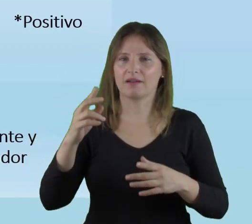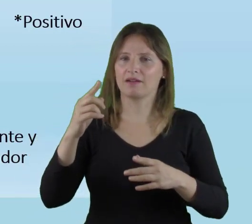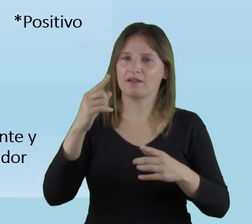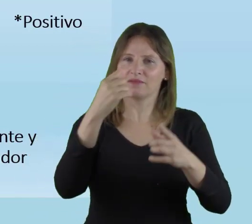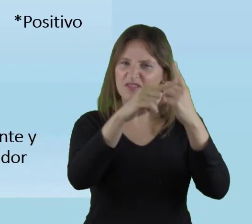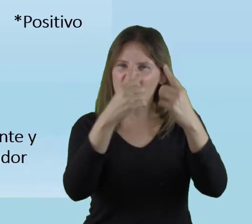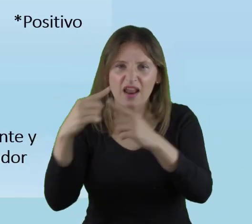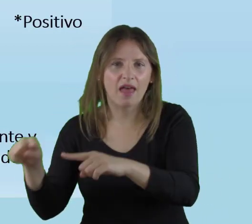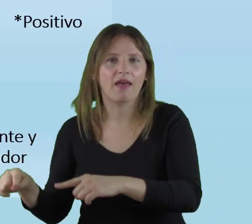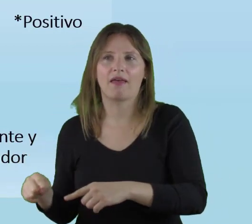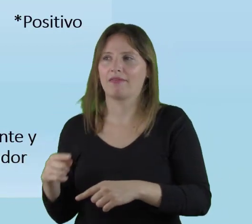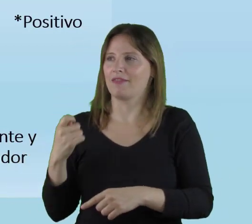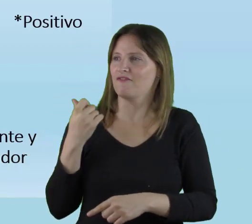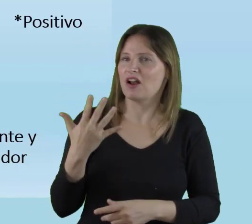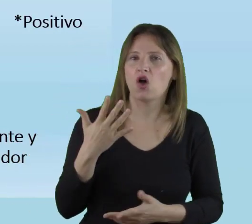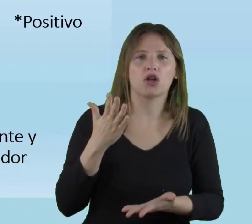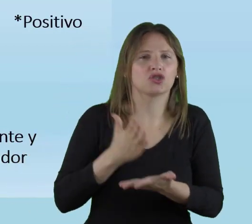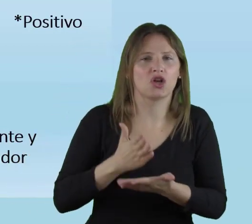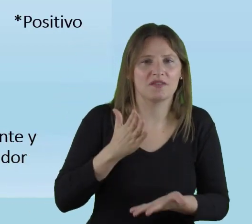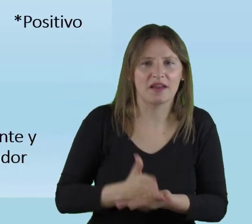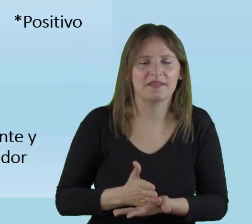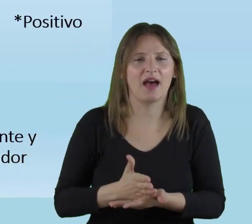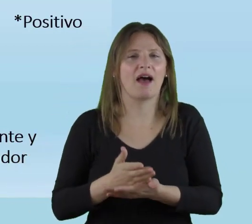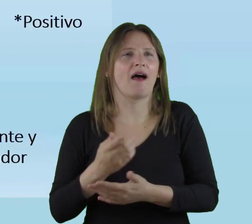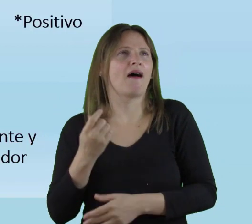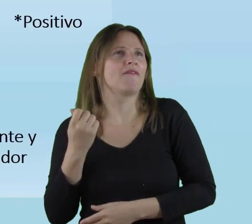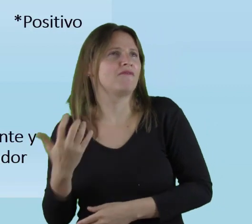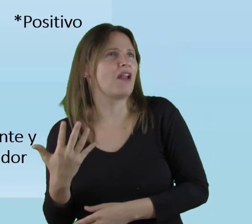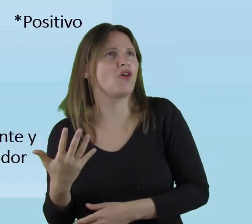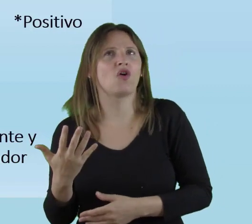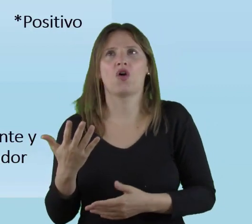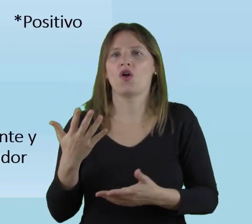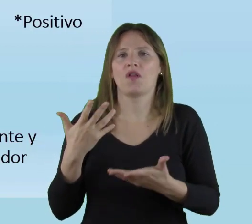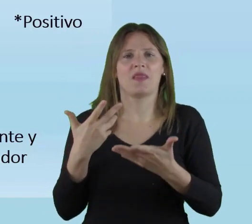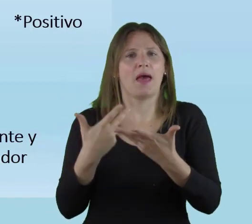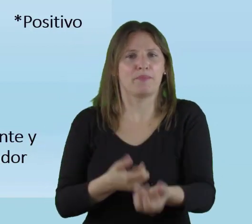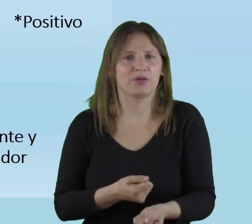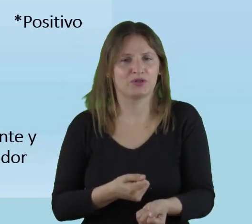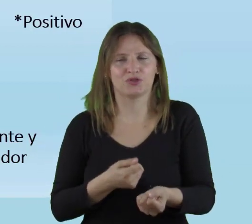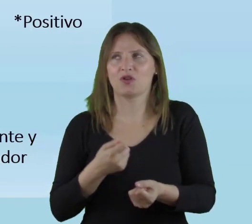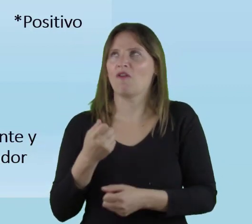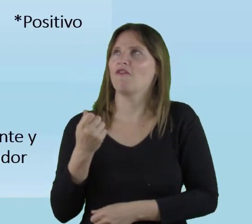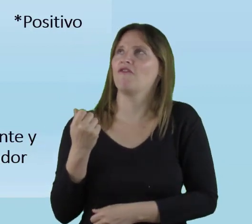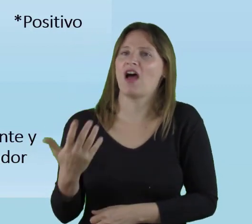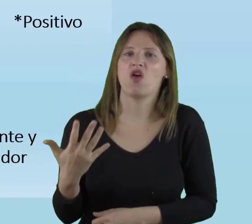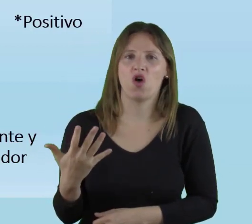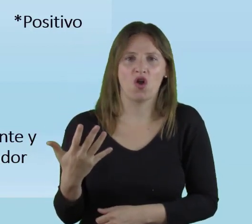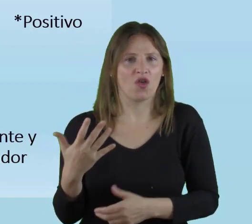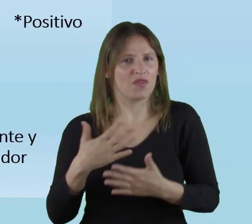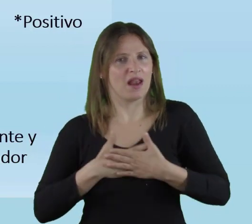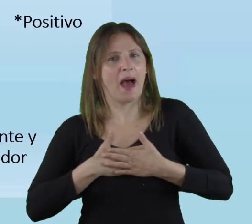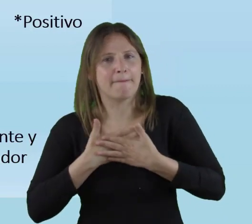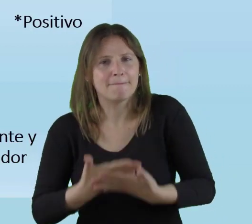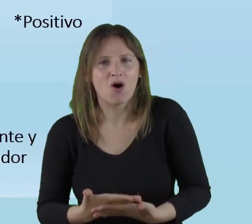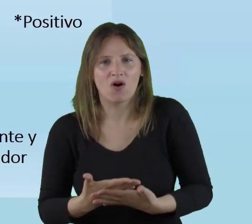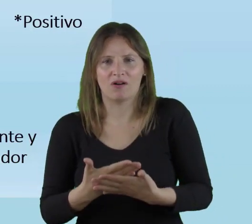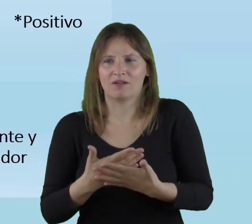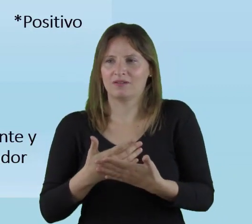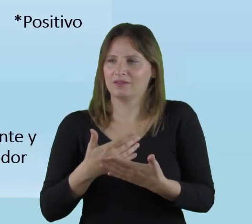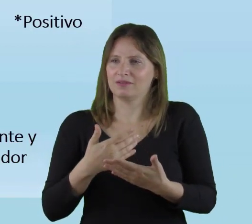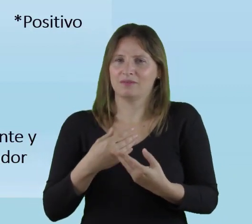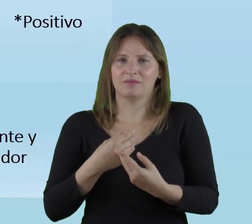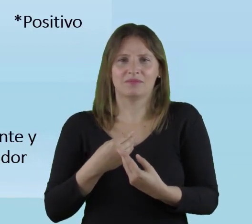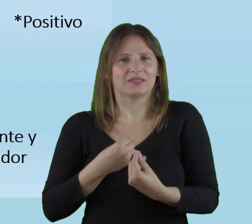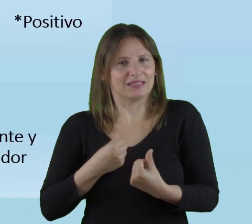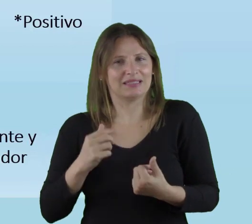diferencias. El valor de la solidaridad con el que lo necesita. El valor de la acogida. El valor del amor que